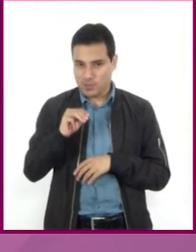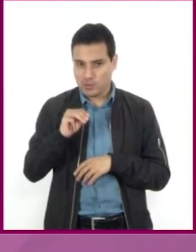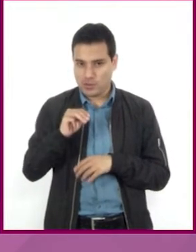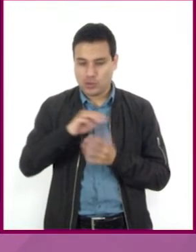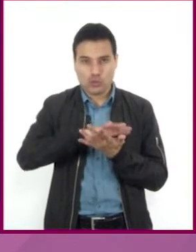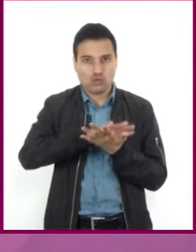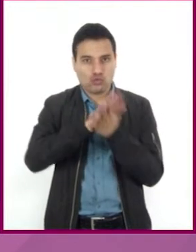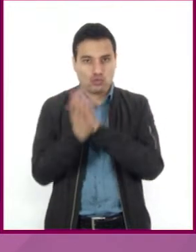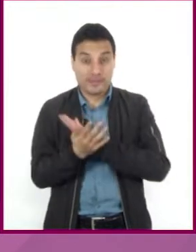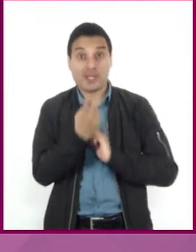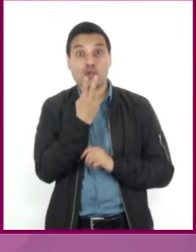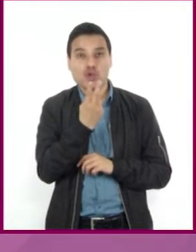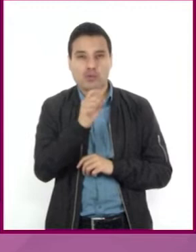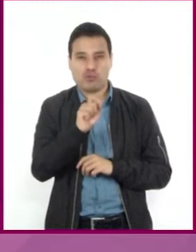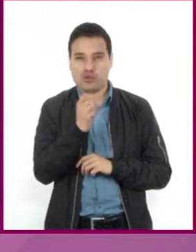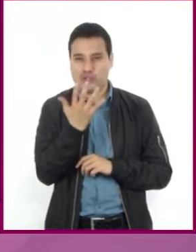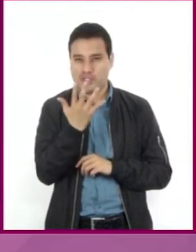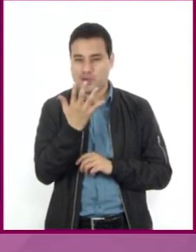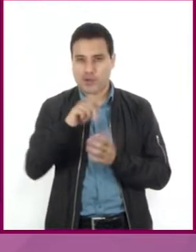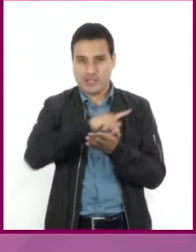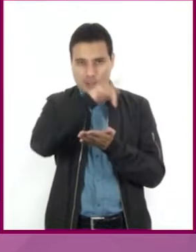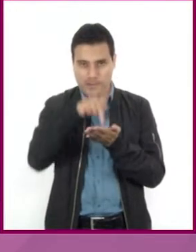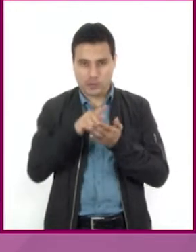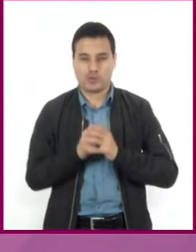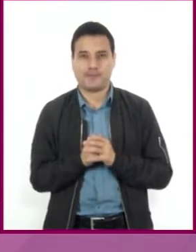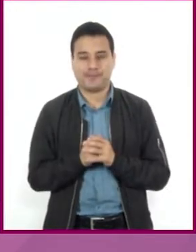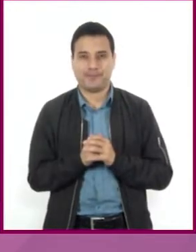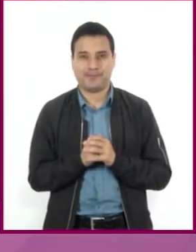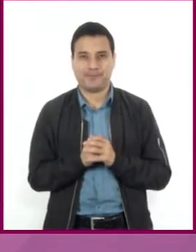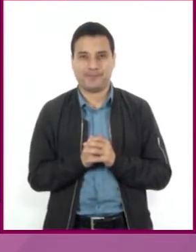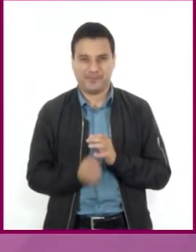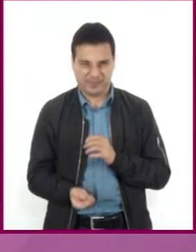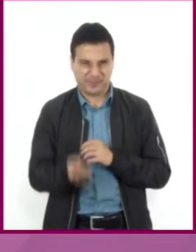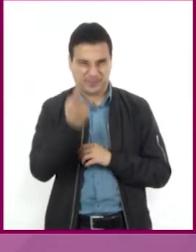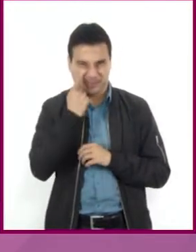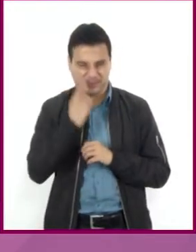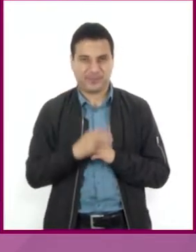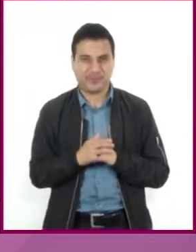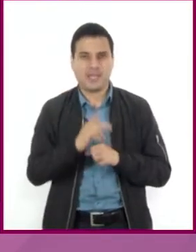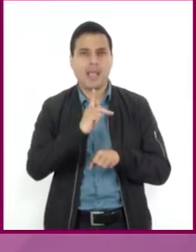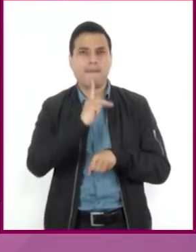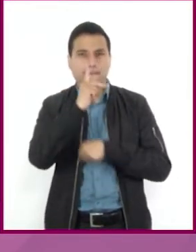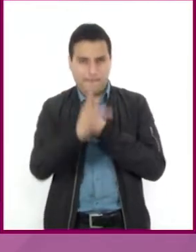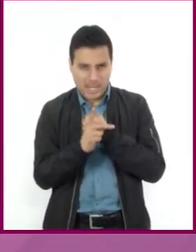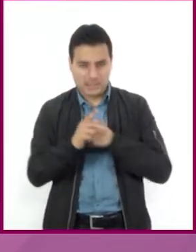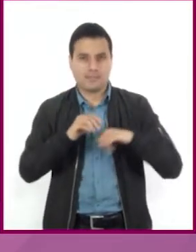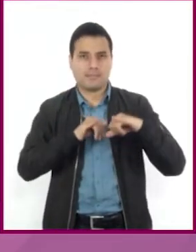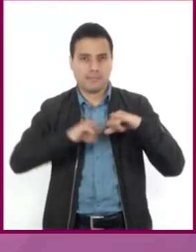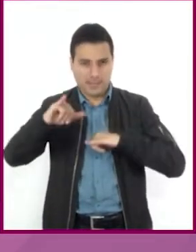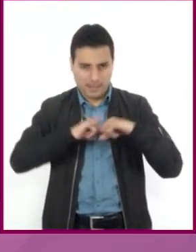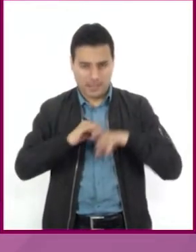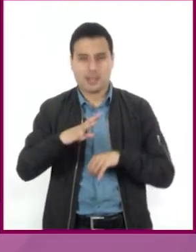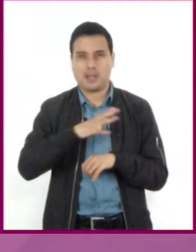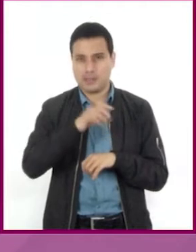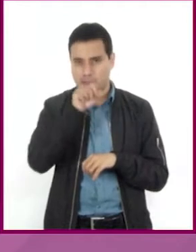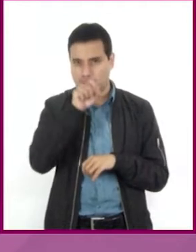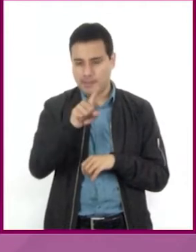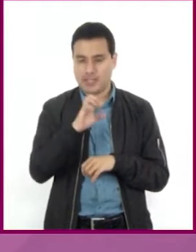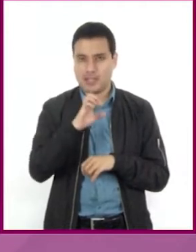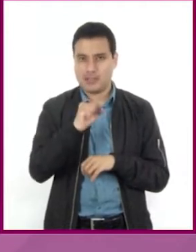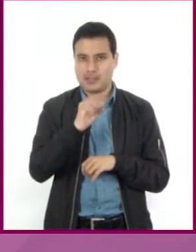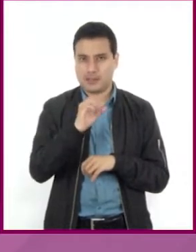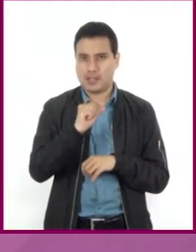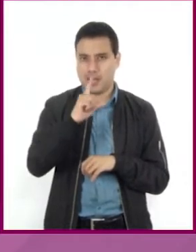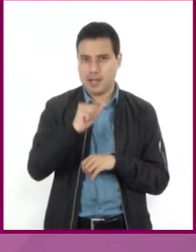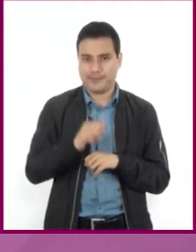.5 kilómetros. En los mapas de países también se utiliza la escala gráfica, que es